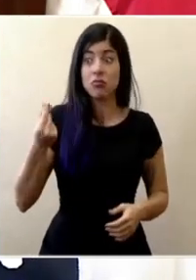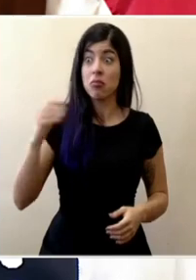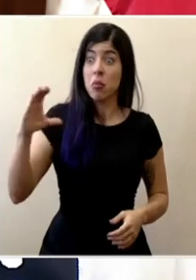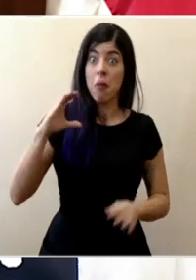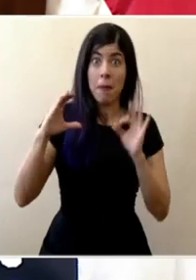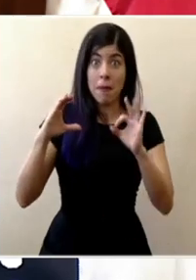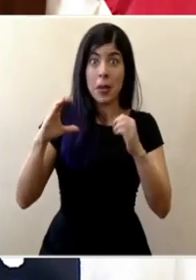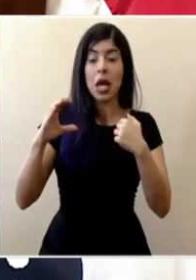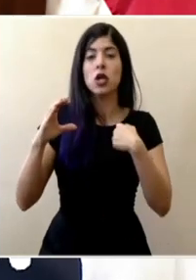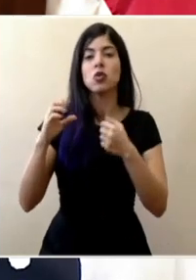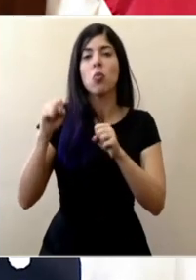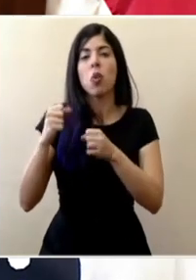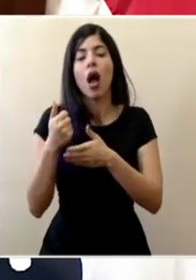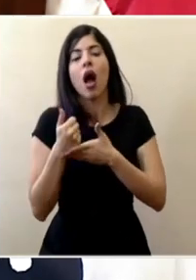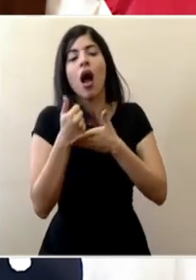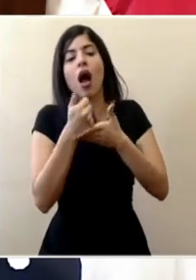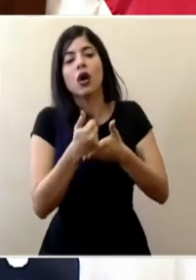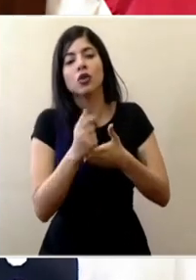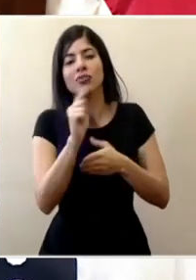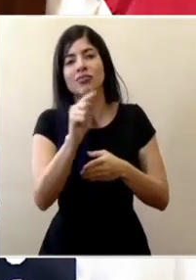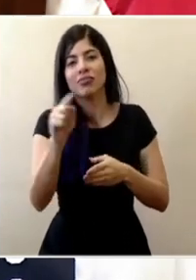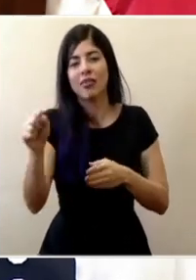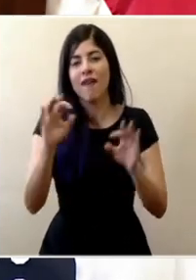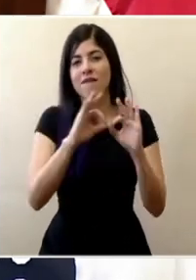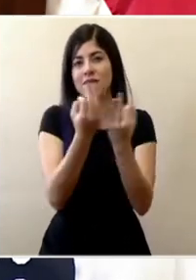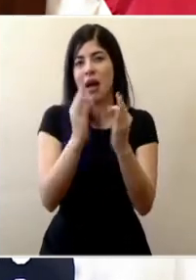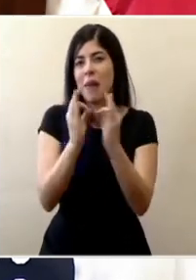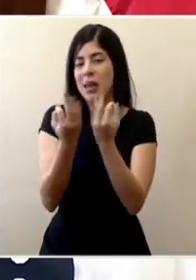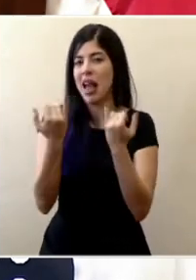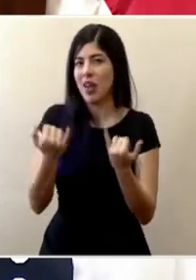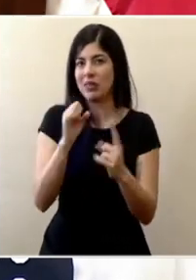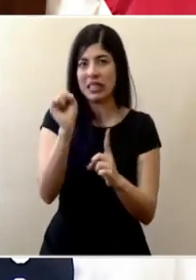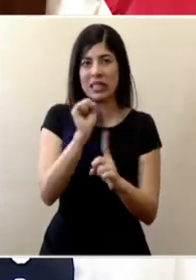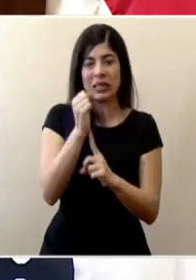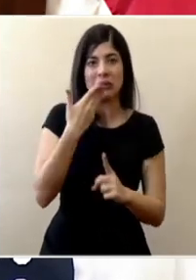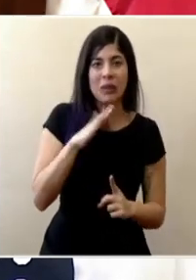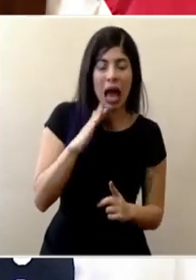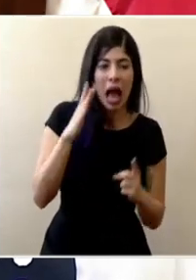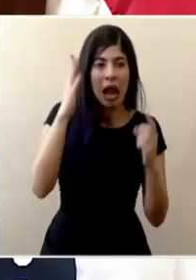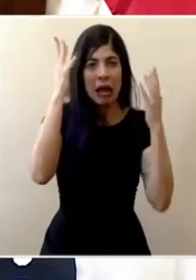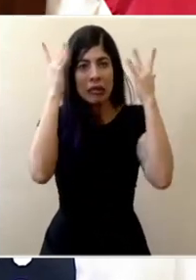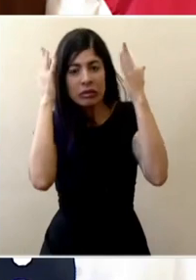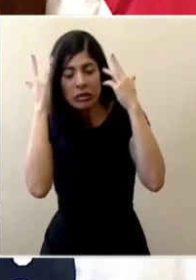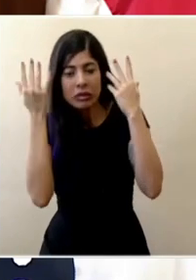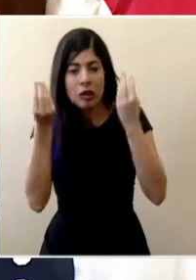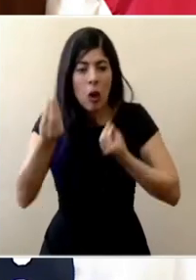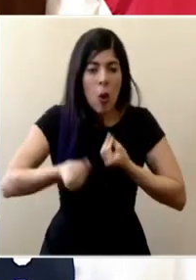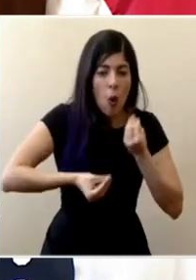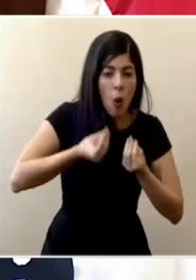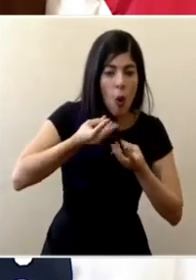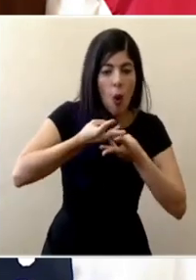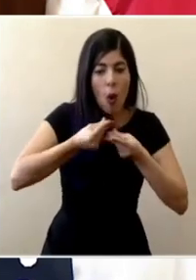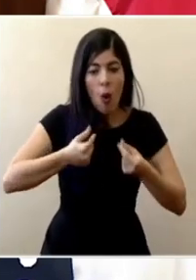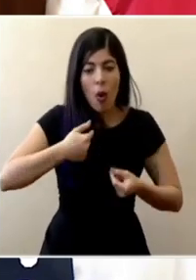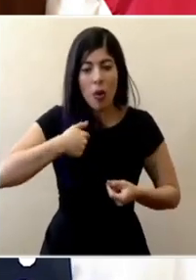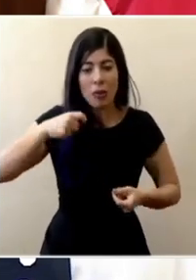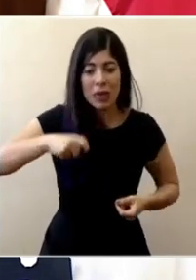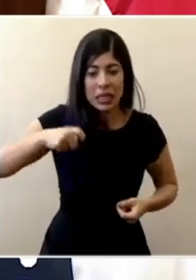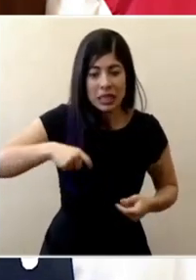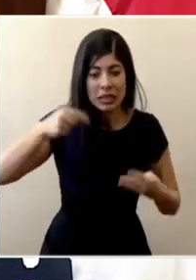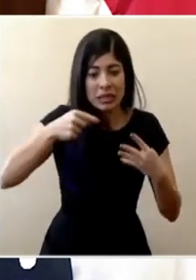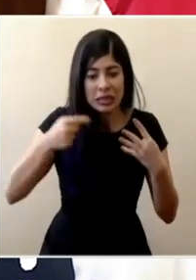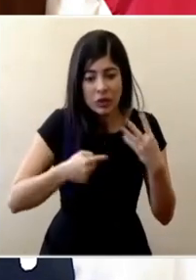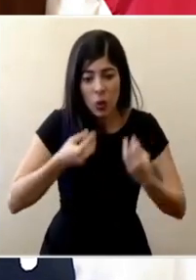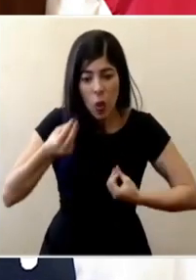adecuada con hogares que en este momento lo están pasando mal y que tienen incertidumbre sobre cómo van a resolver sus necesidades más